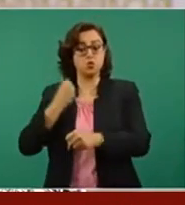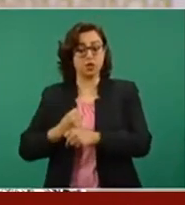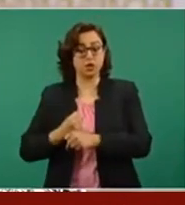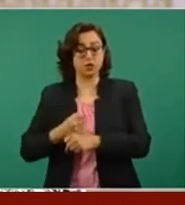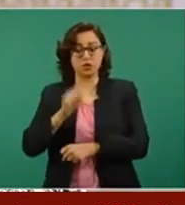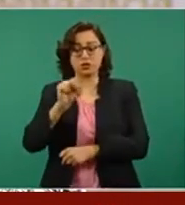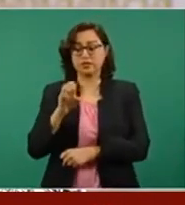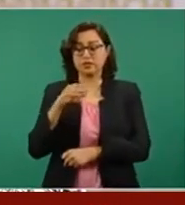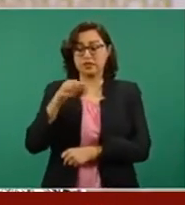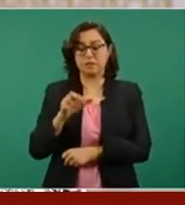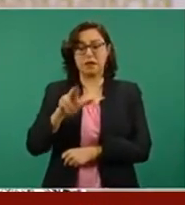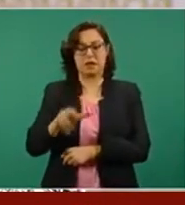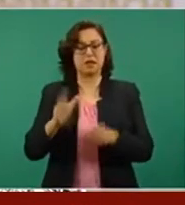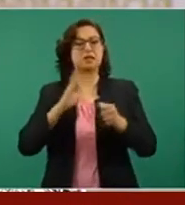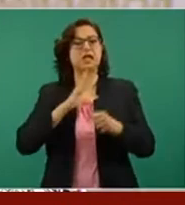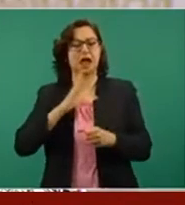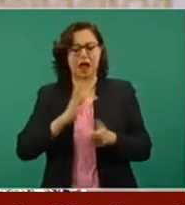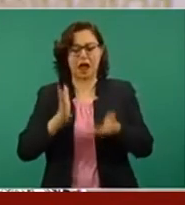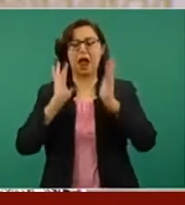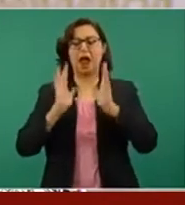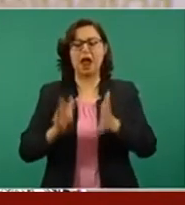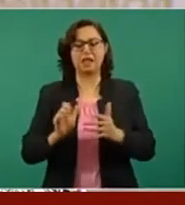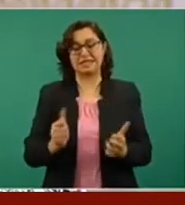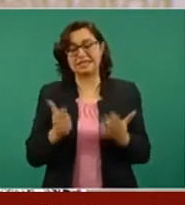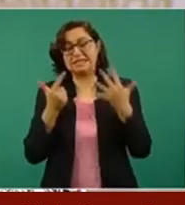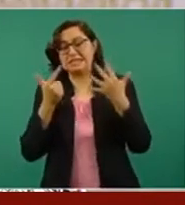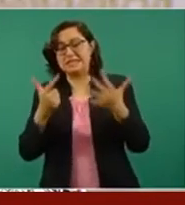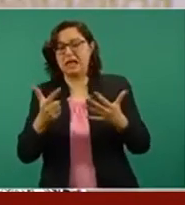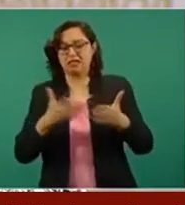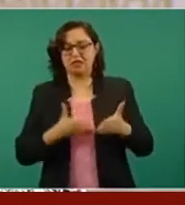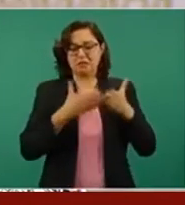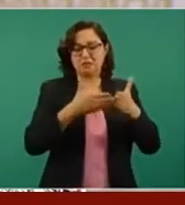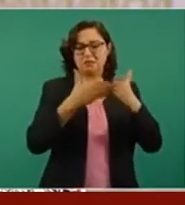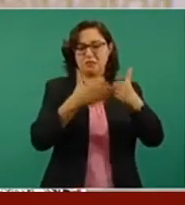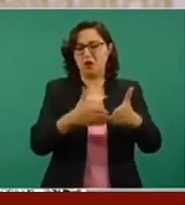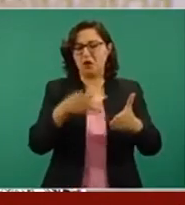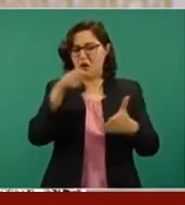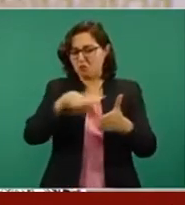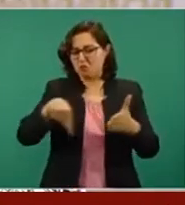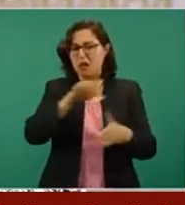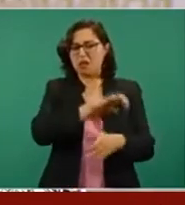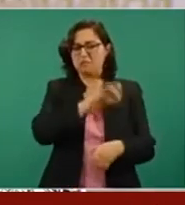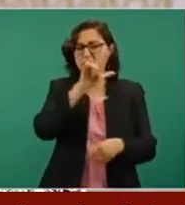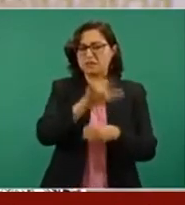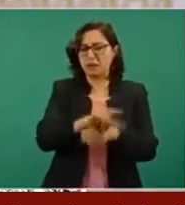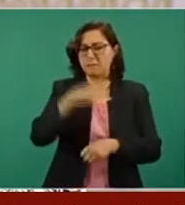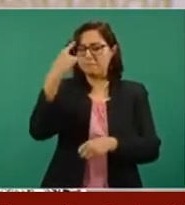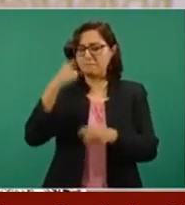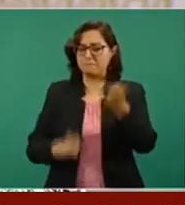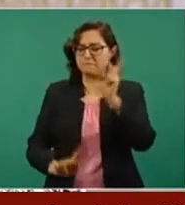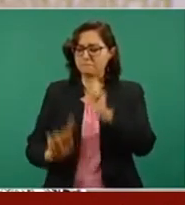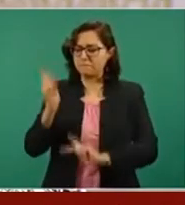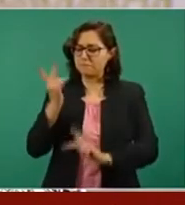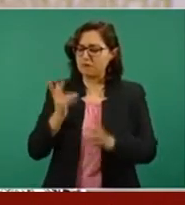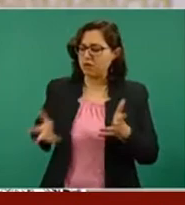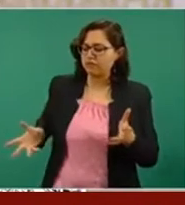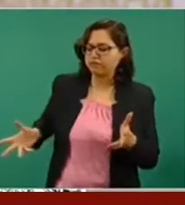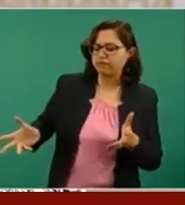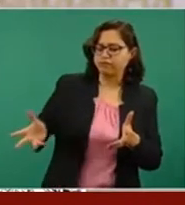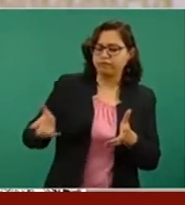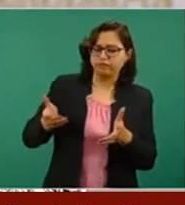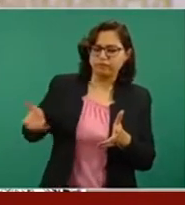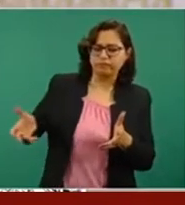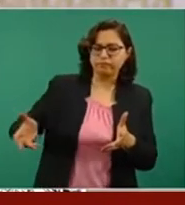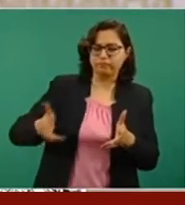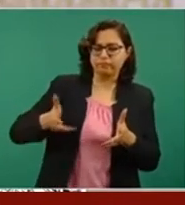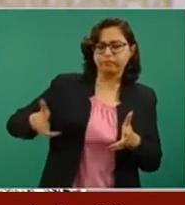embarcaciones sargaceras, las cuales en este momento ya están desplazadas,